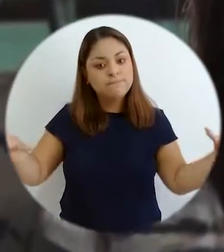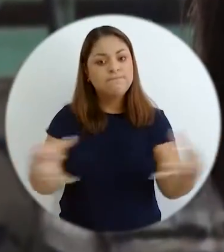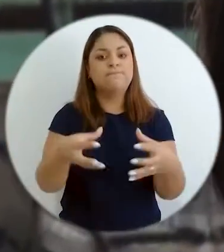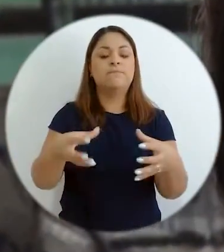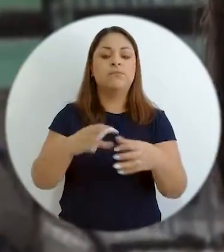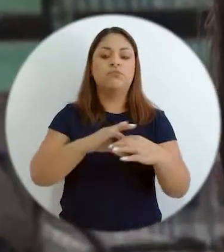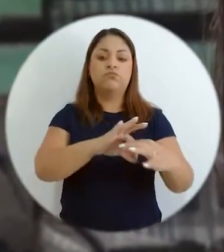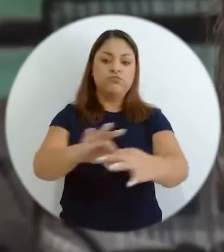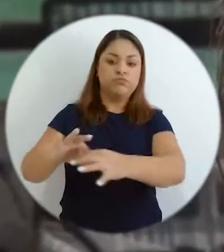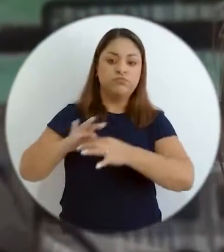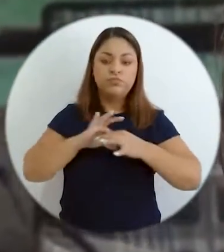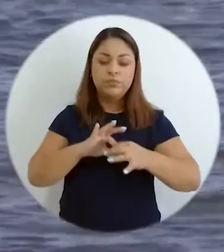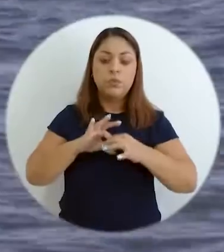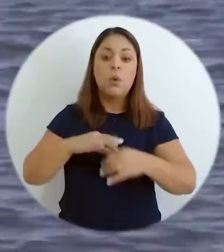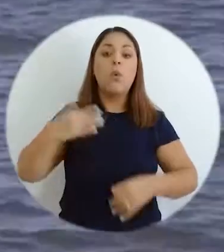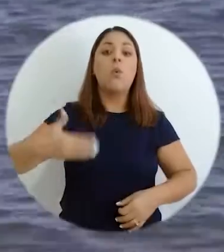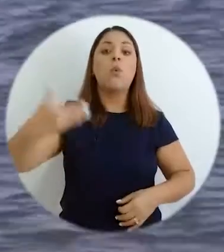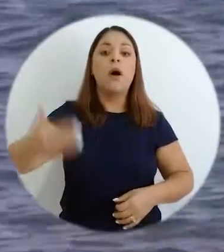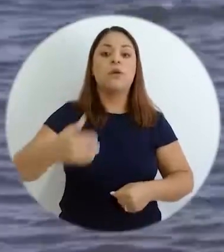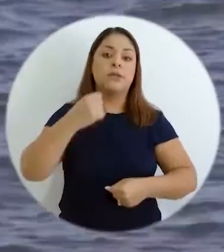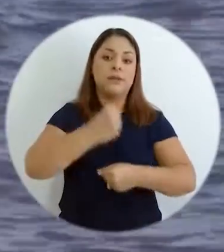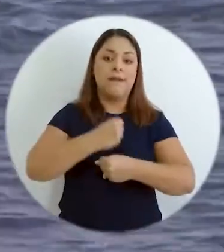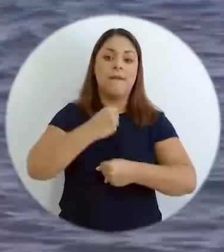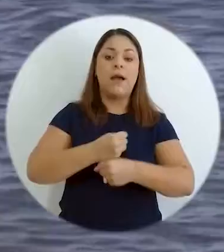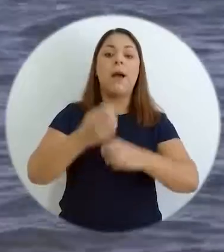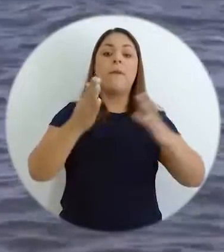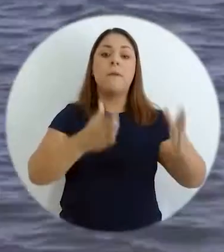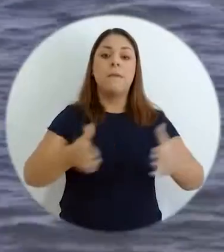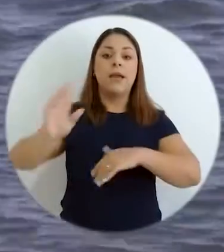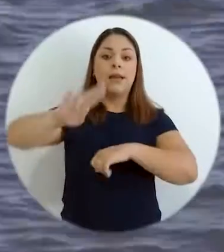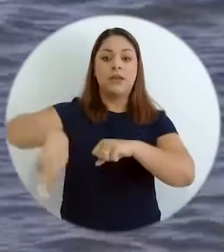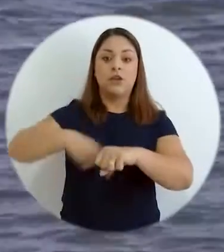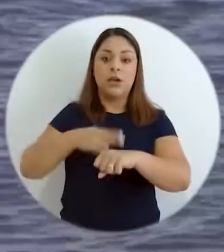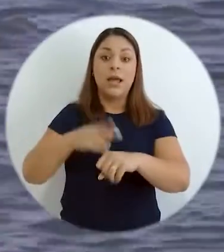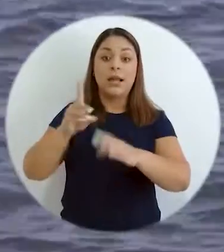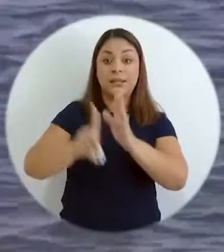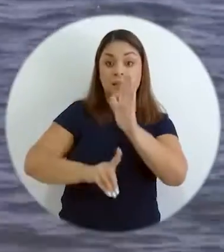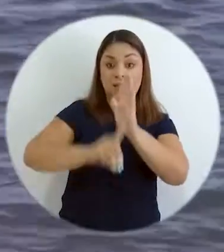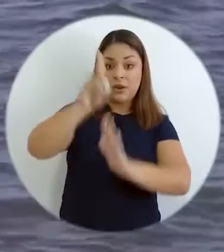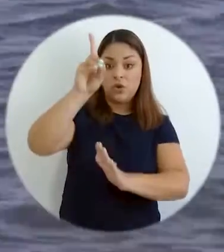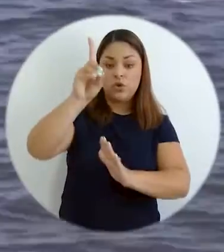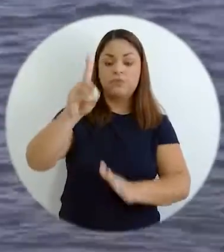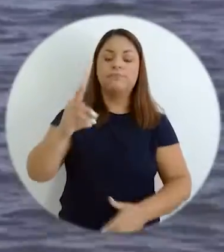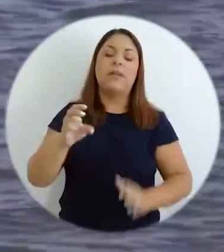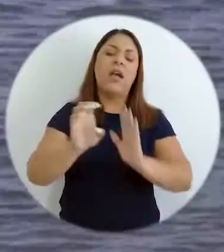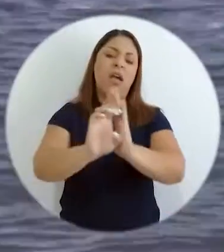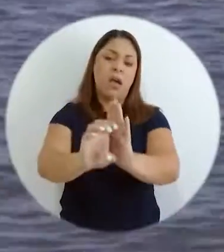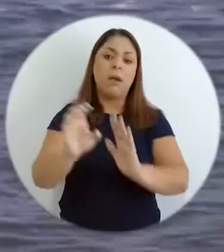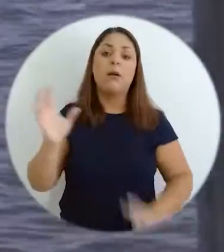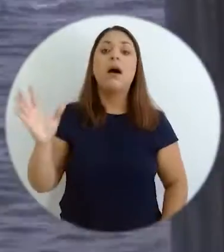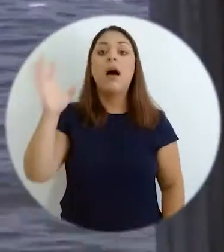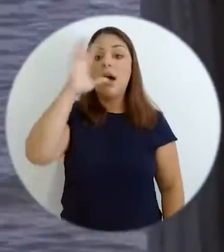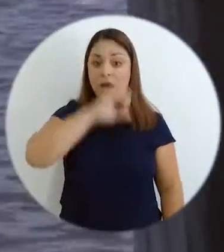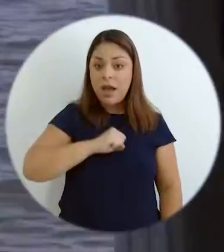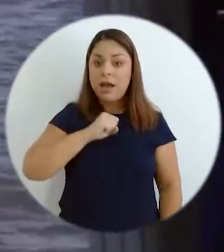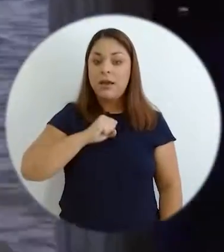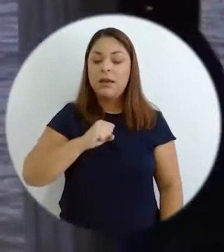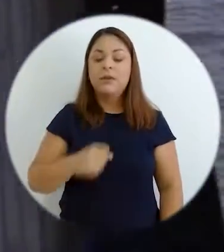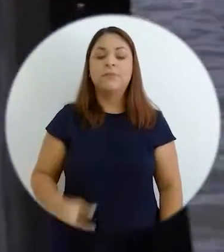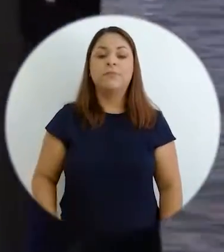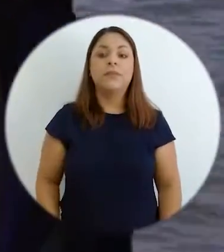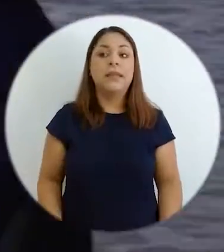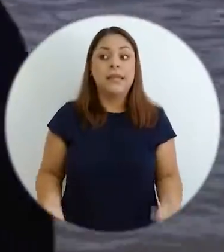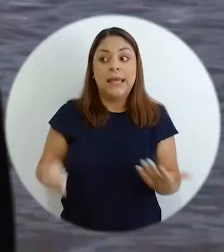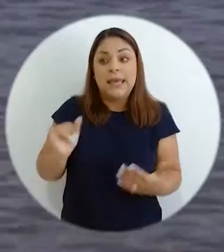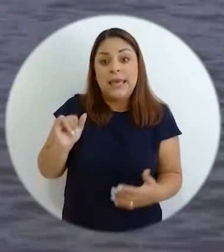particularice digamos las acciones. cuando estábamos trabajando con el Plan Nacional de Desarrollo nos dimos cuenta, por ejemplo, que